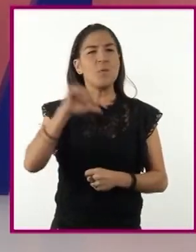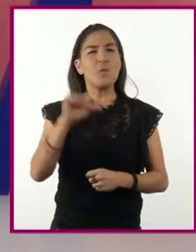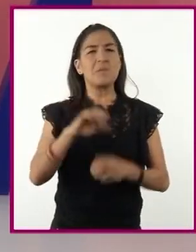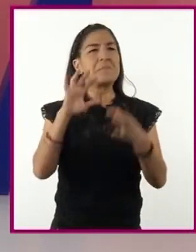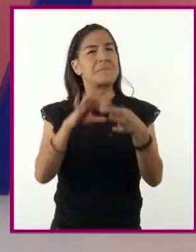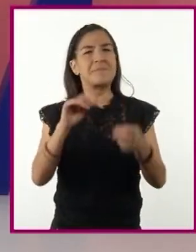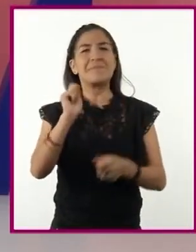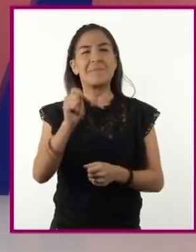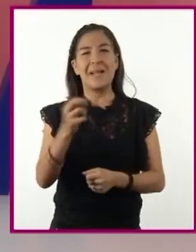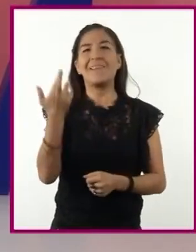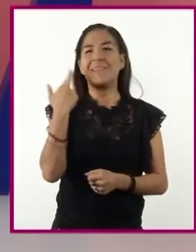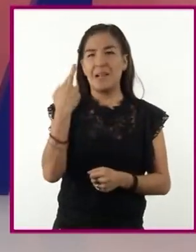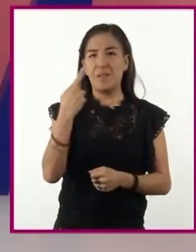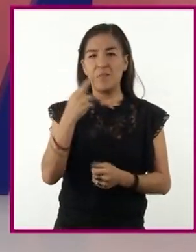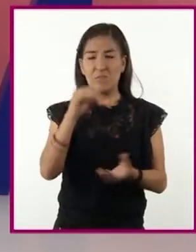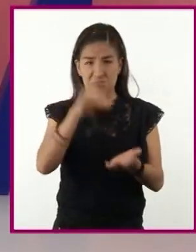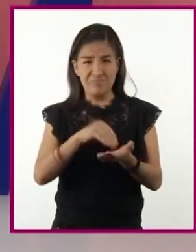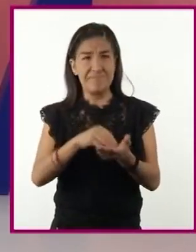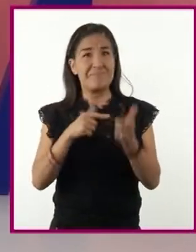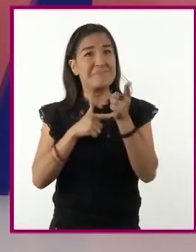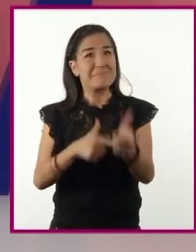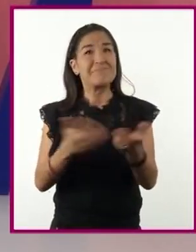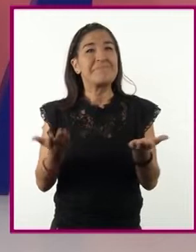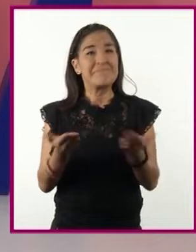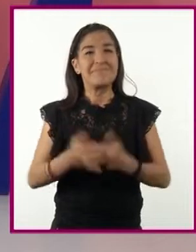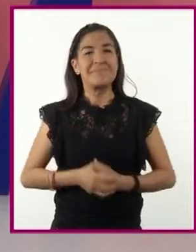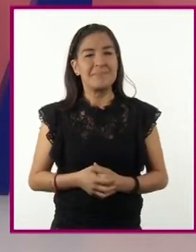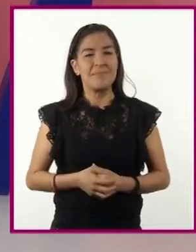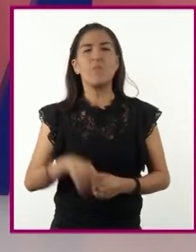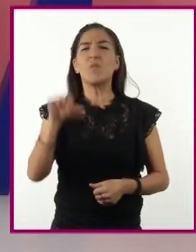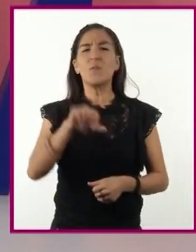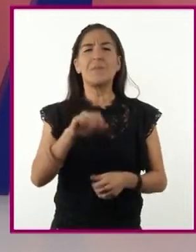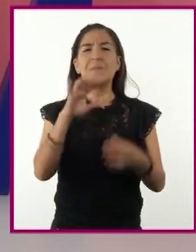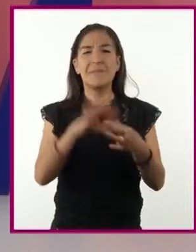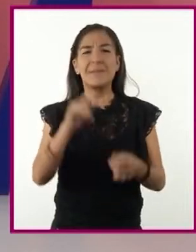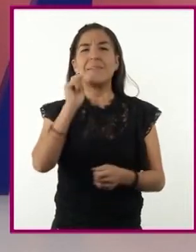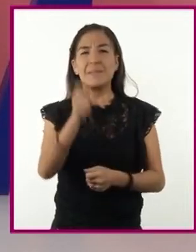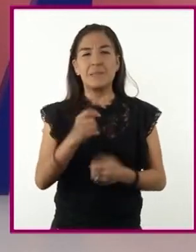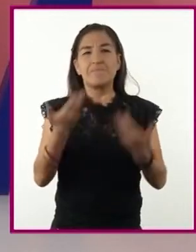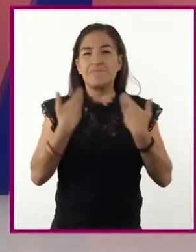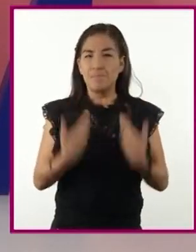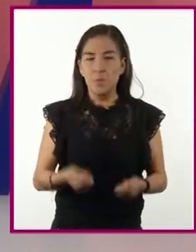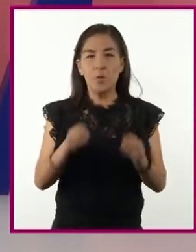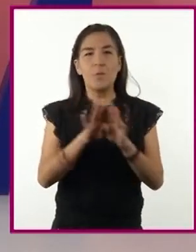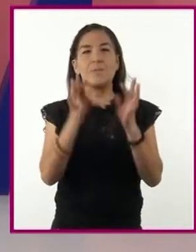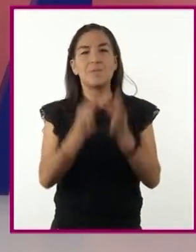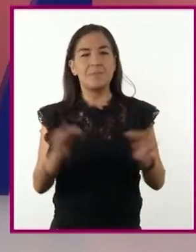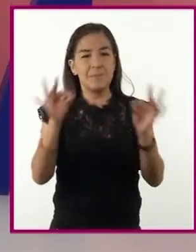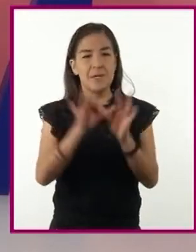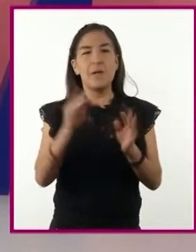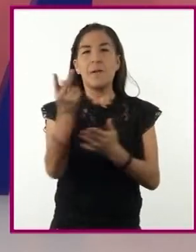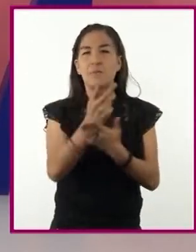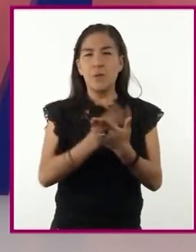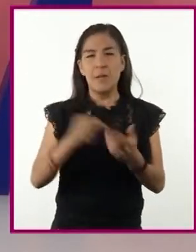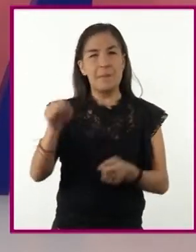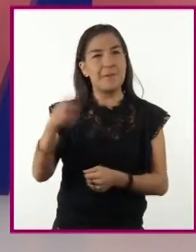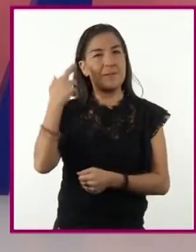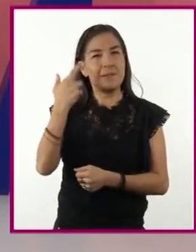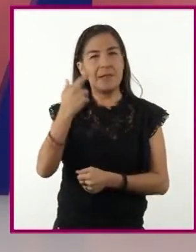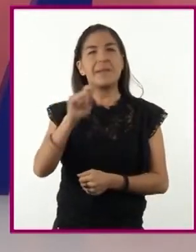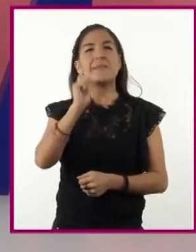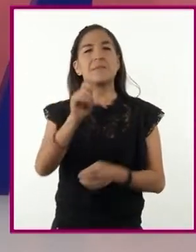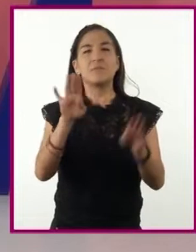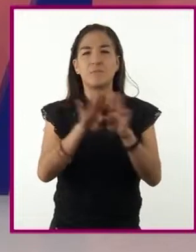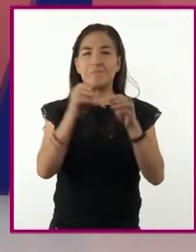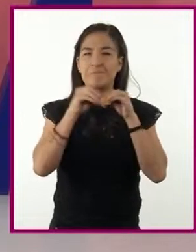la radio. ¿Sigue vigente? Con esto nos referimos a comprender la importancia de los programas de radio como medio de